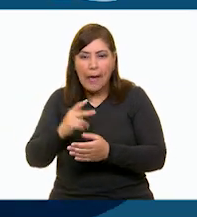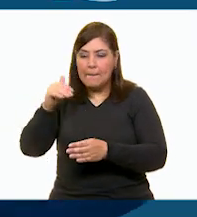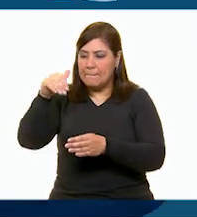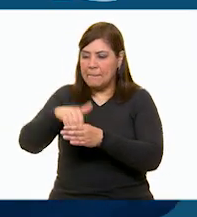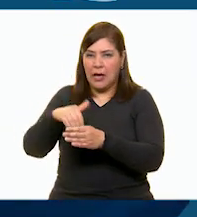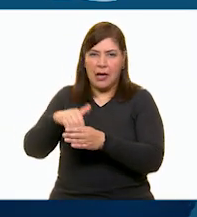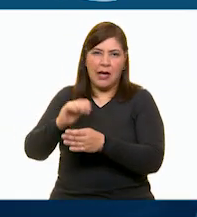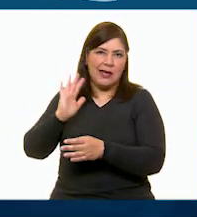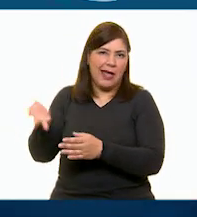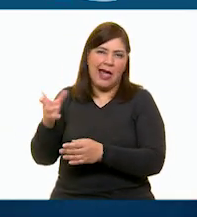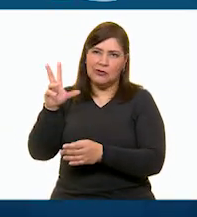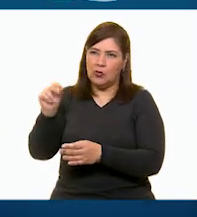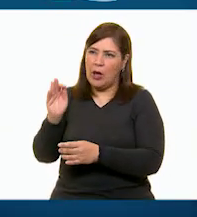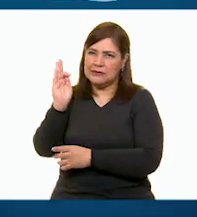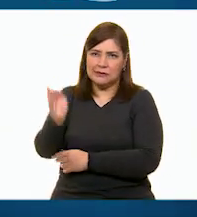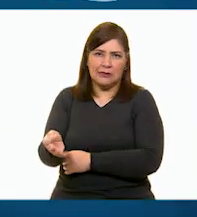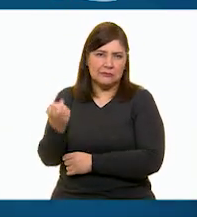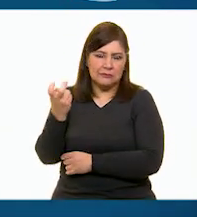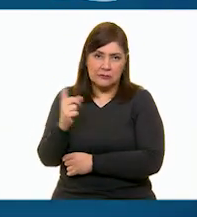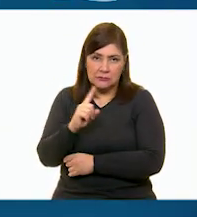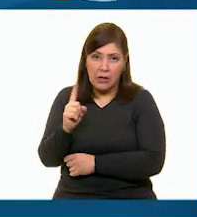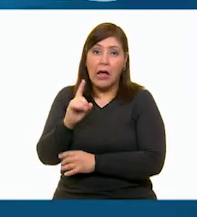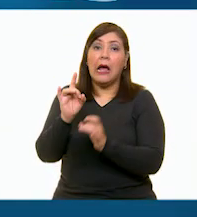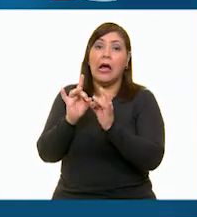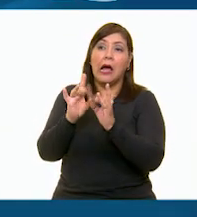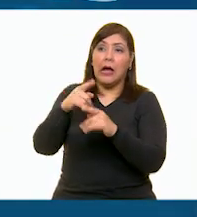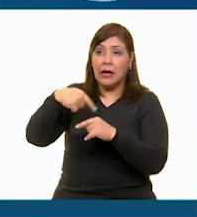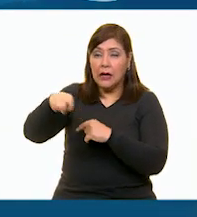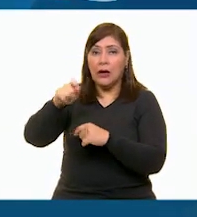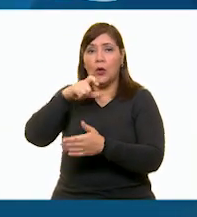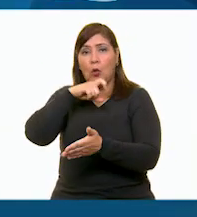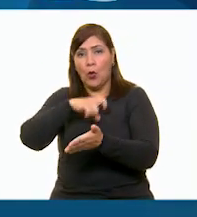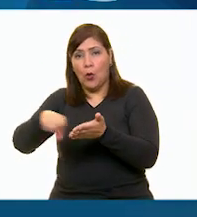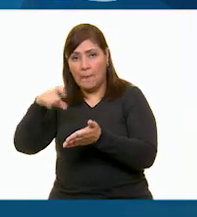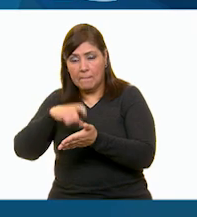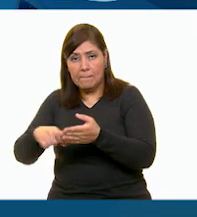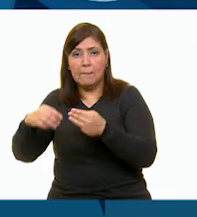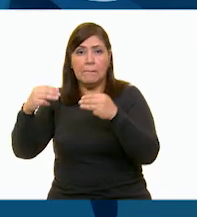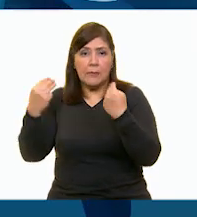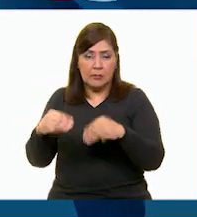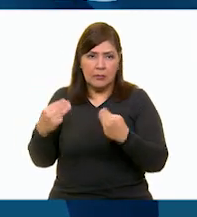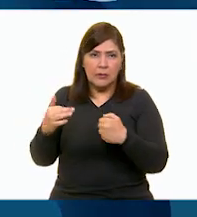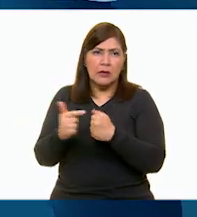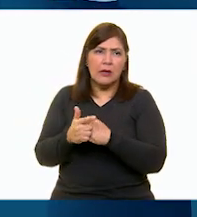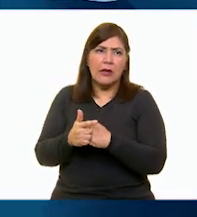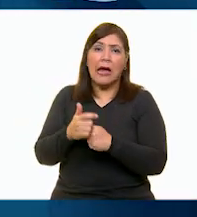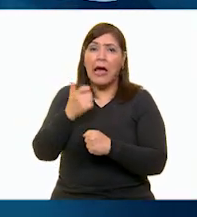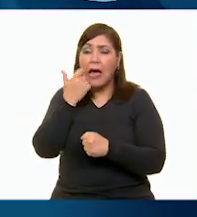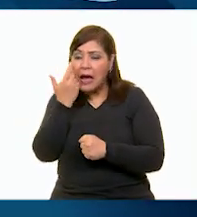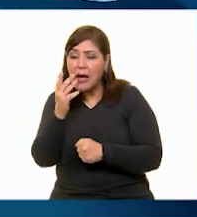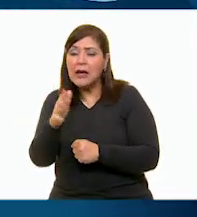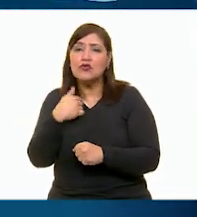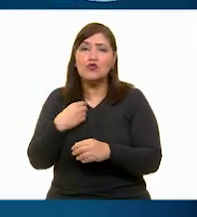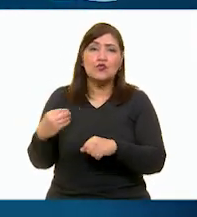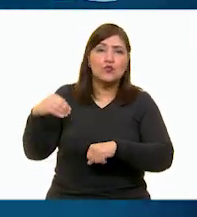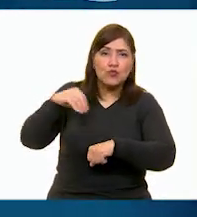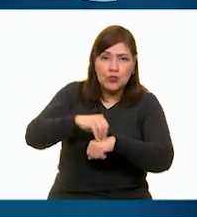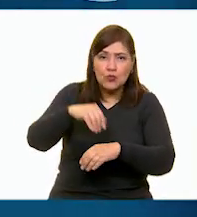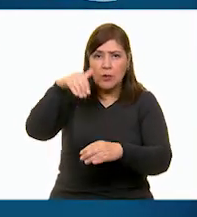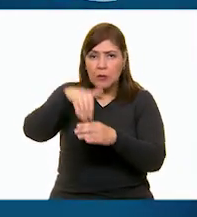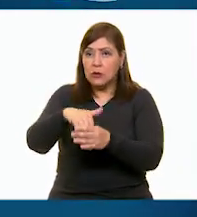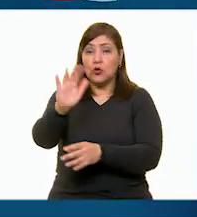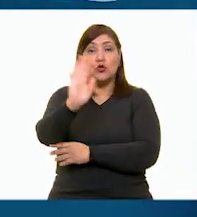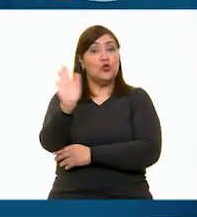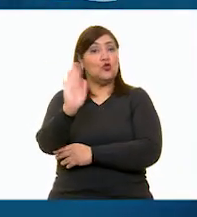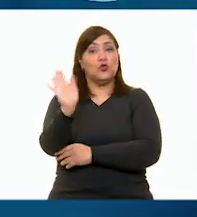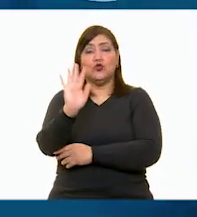bolsitas. cuando van al mercado y la gente les dice déjenle pongo una bolsita.